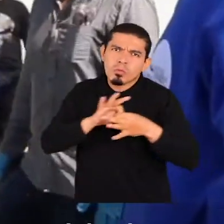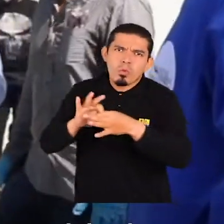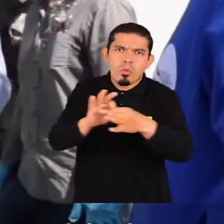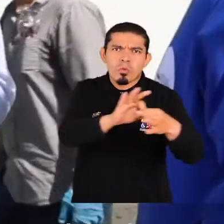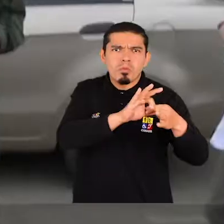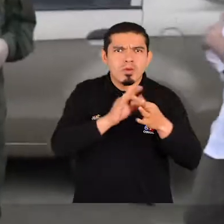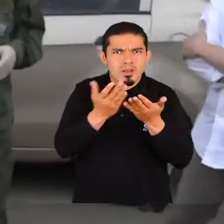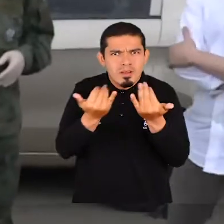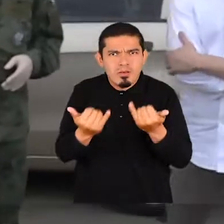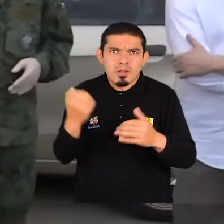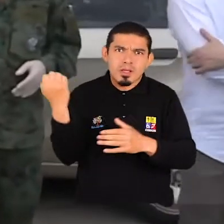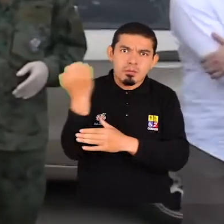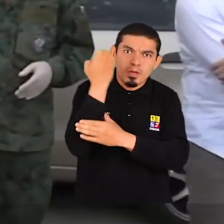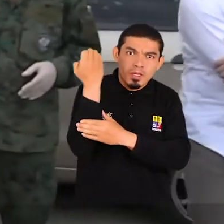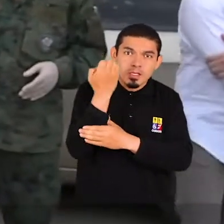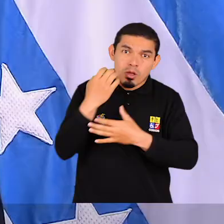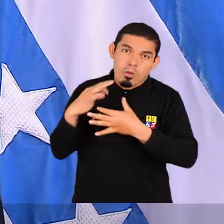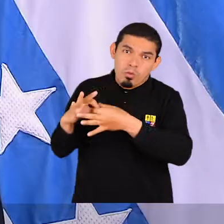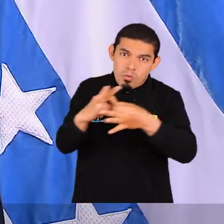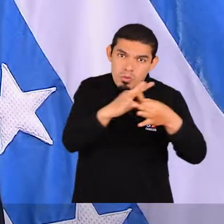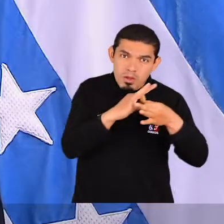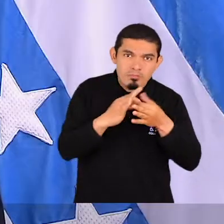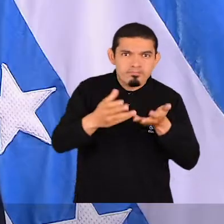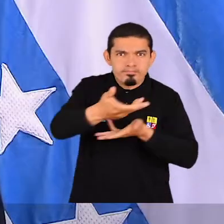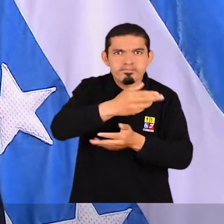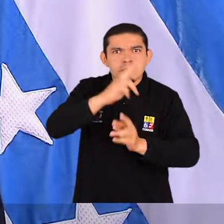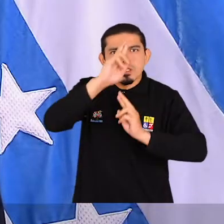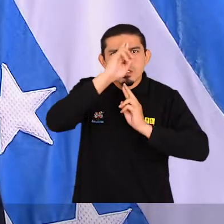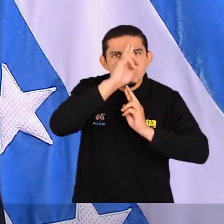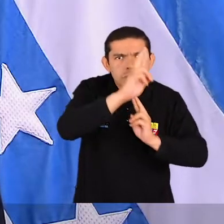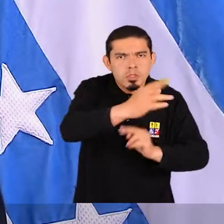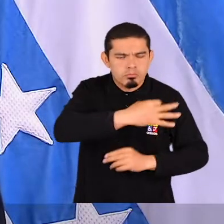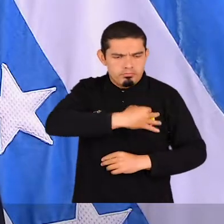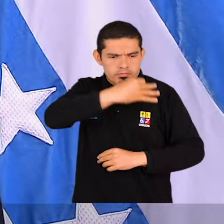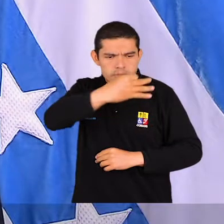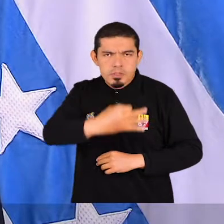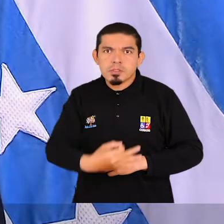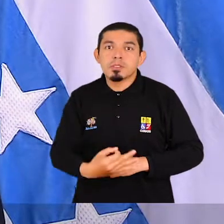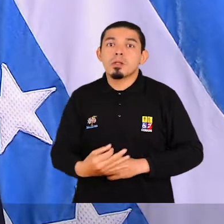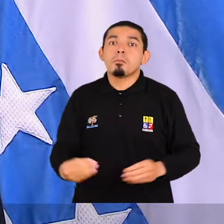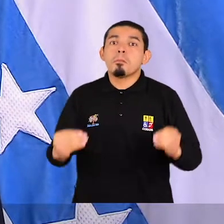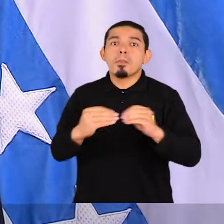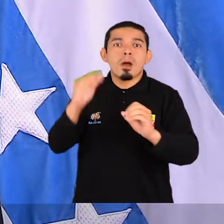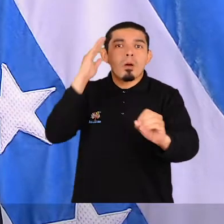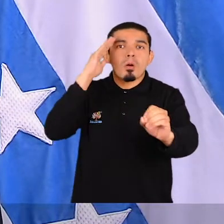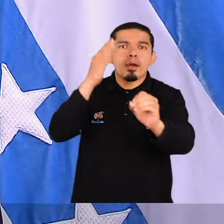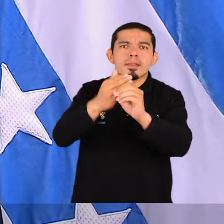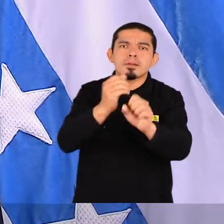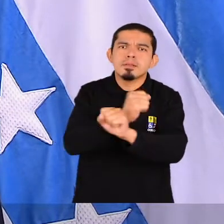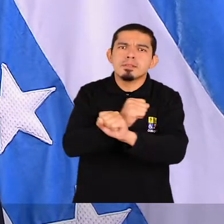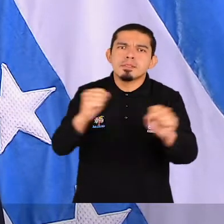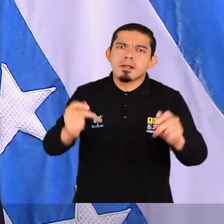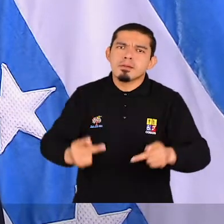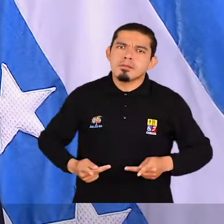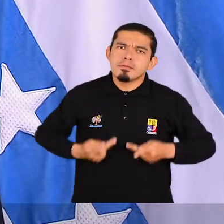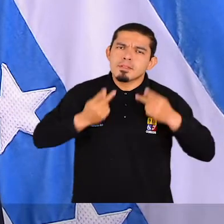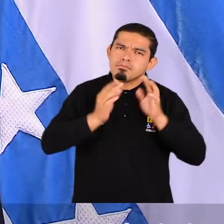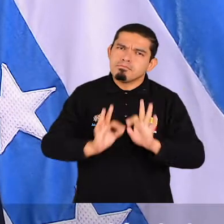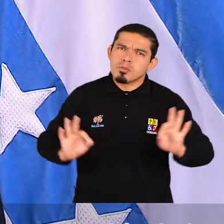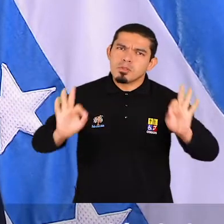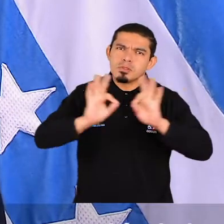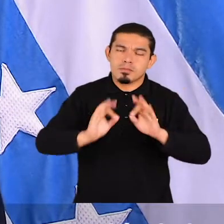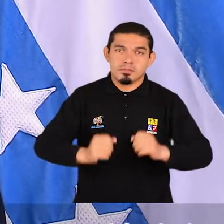en la emergencia. Esta cooperación debe de basarse en el respeto y la sinceridad, con el objetivo de salvar el mayor número de vidas posibles.